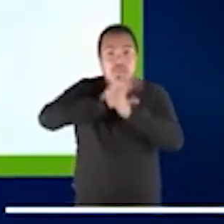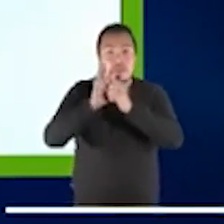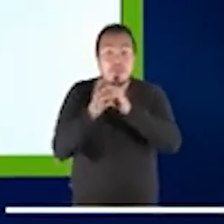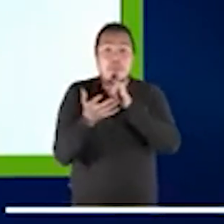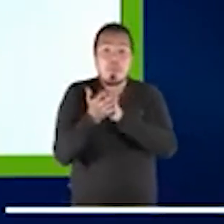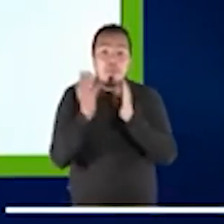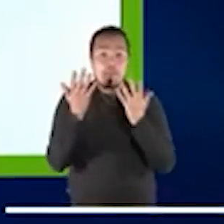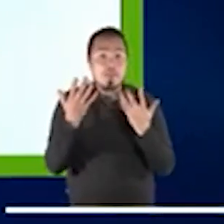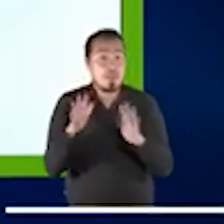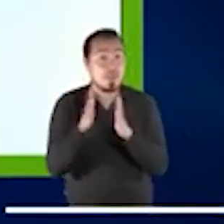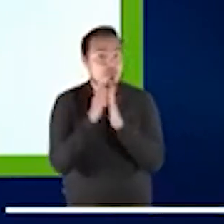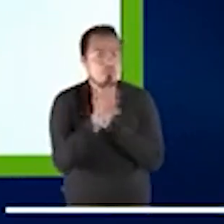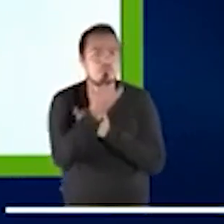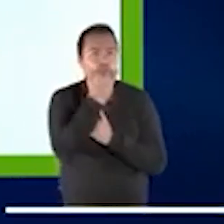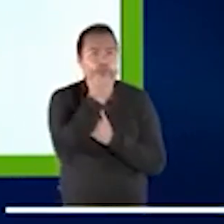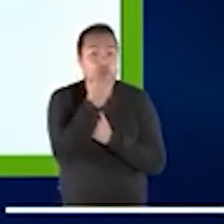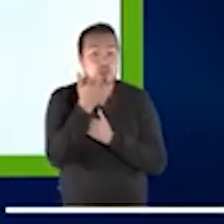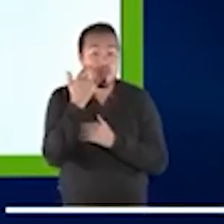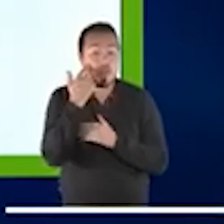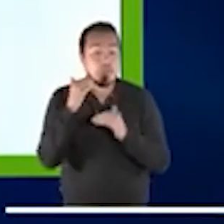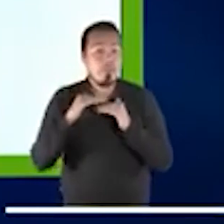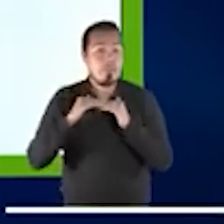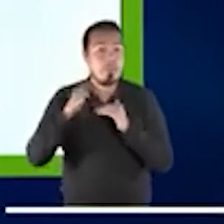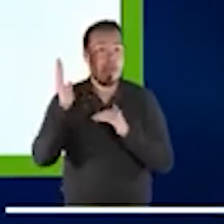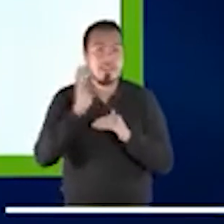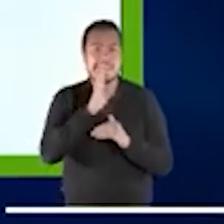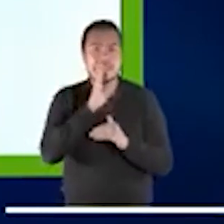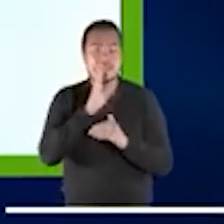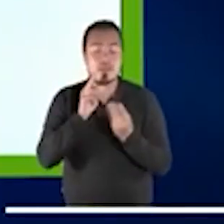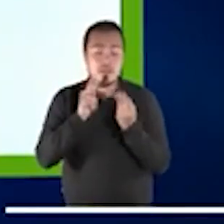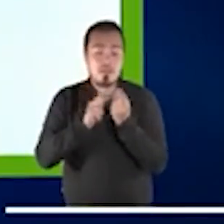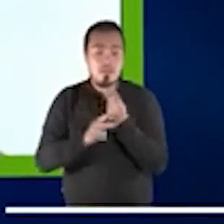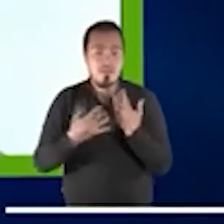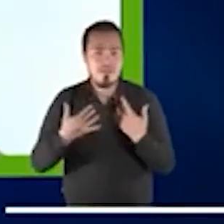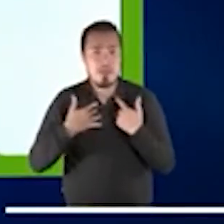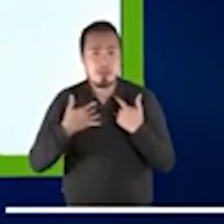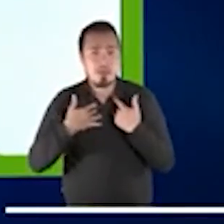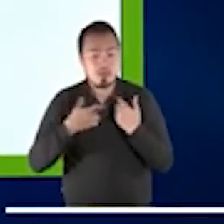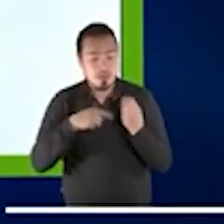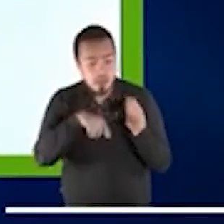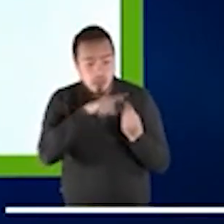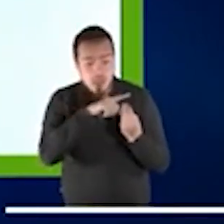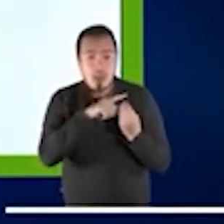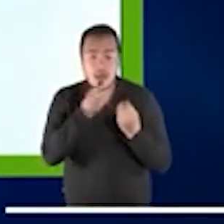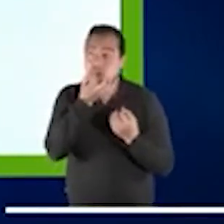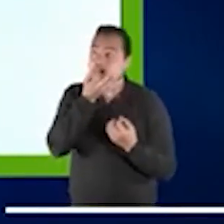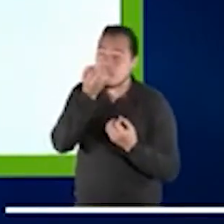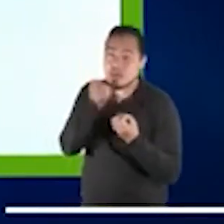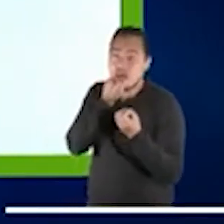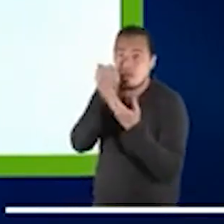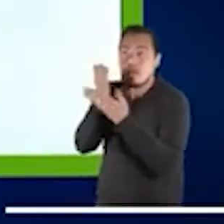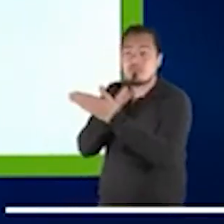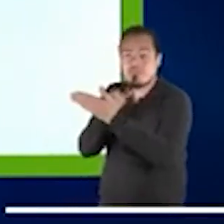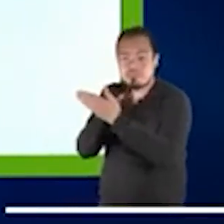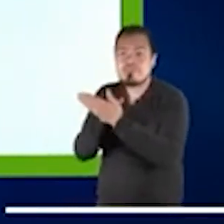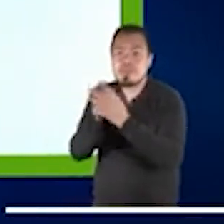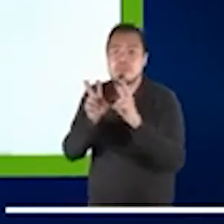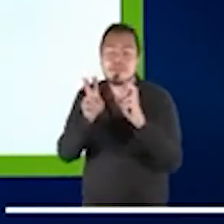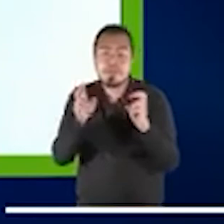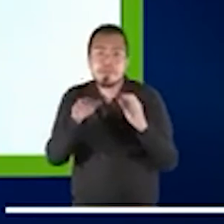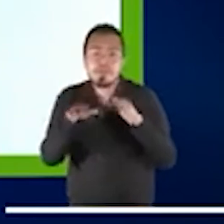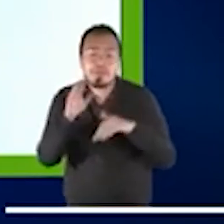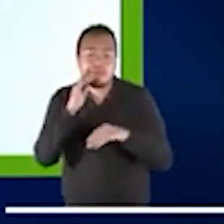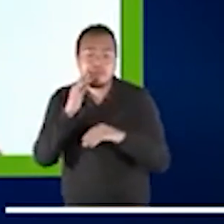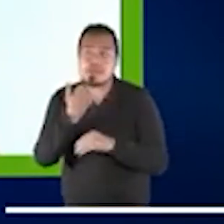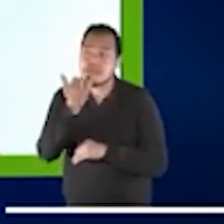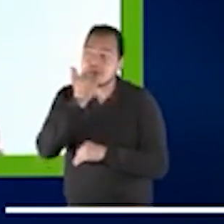han empezado después que víctimas presentaron denuncias contra los responsables de la mala gestión de la pandemia si hay